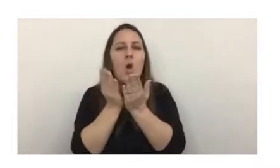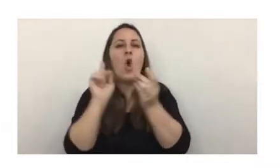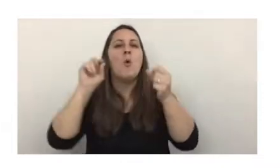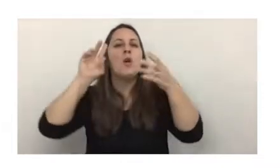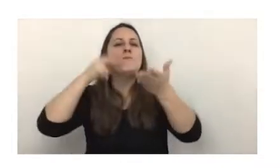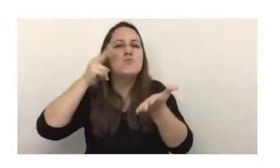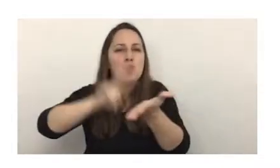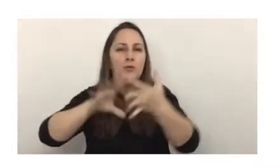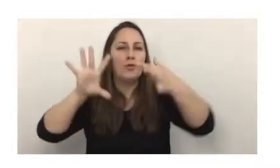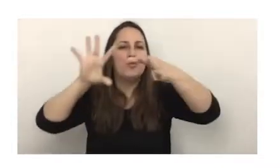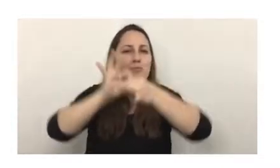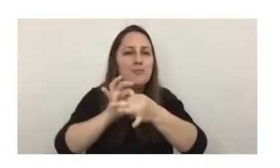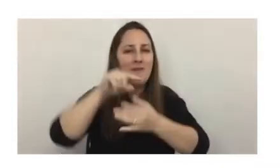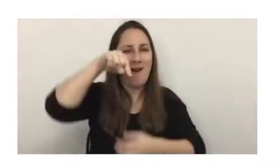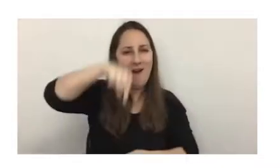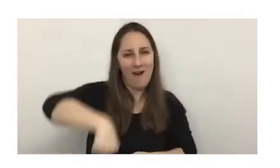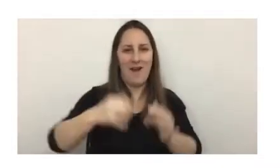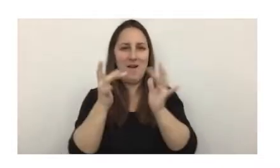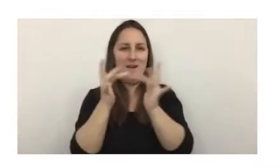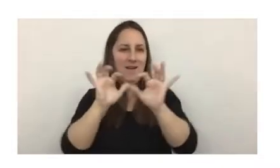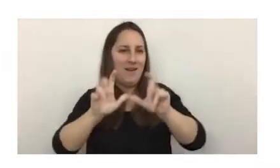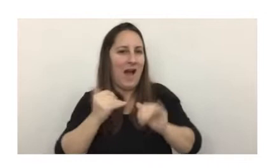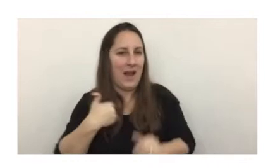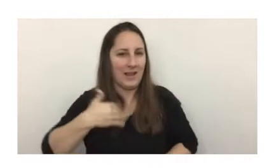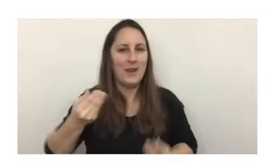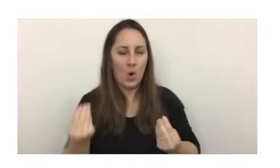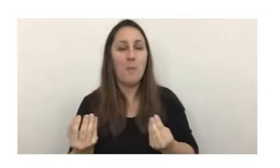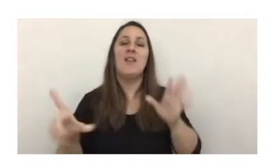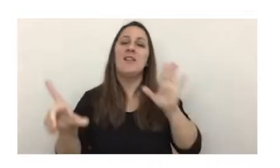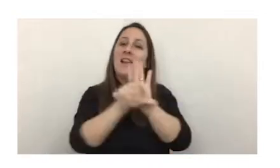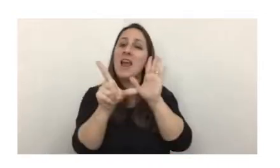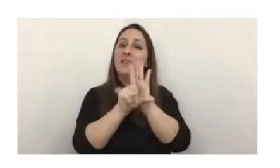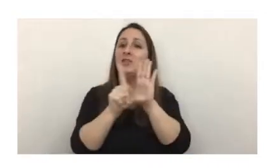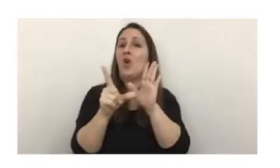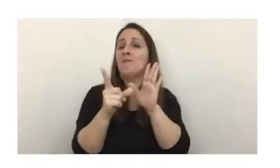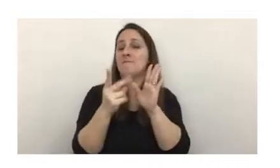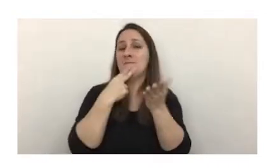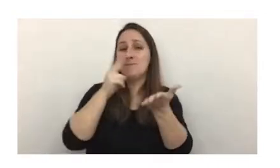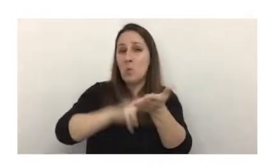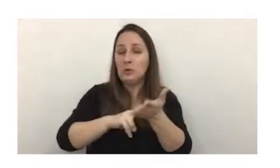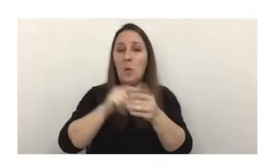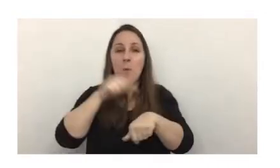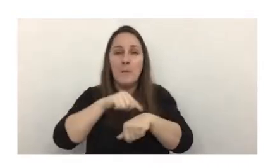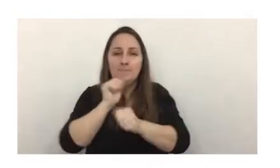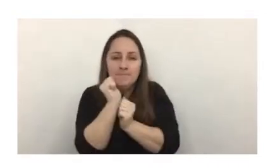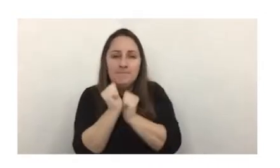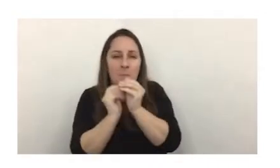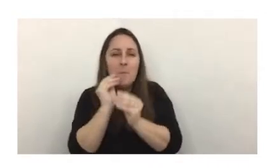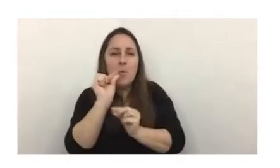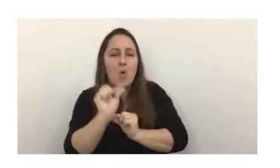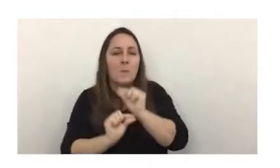nuestro país sin duda la legislación tributaria se encuentra hoy en un estado embrionario y requiere de